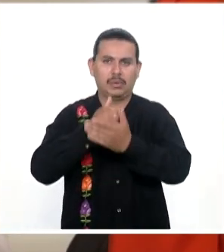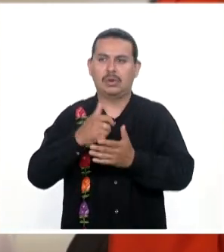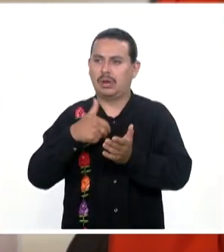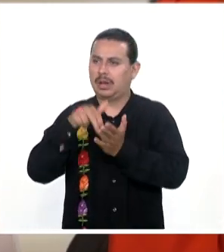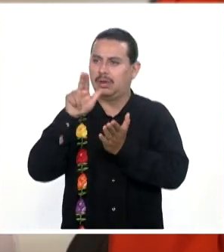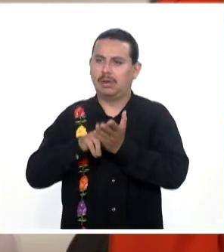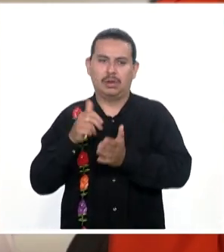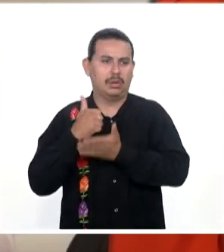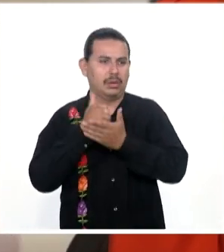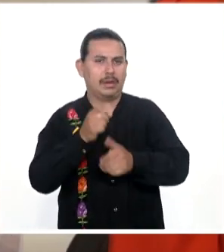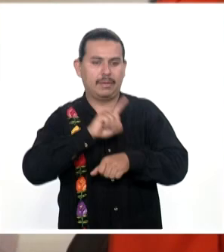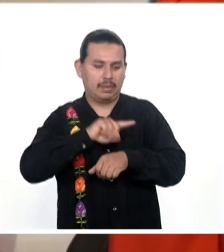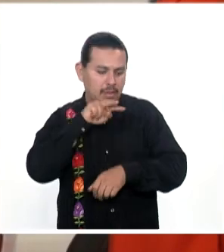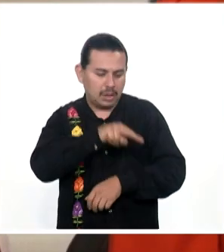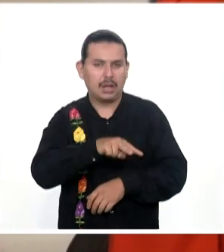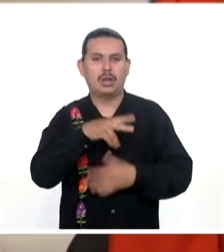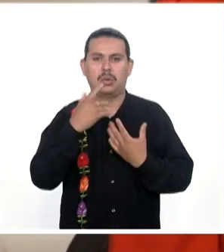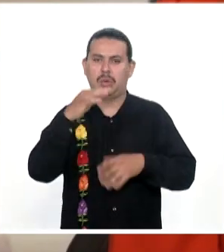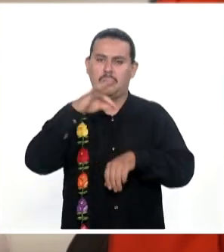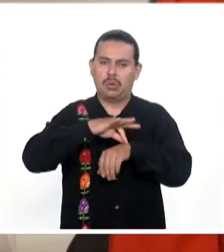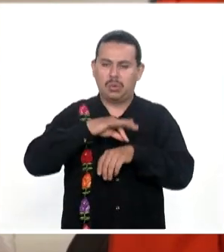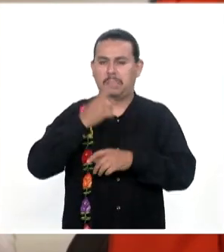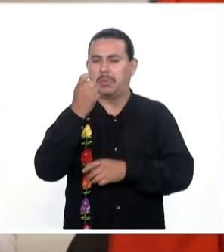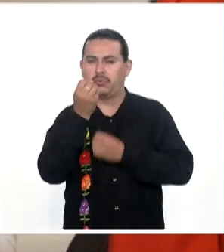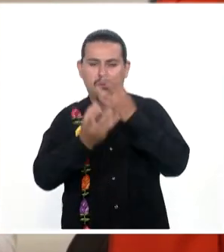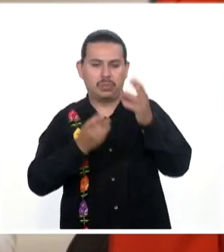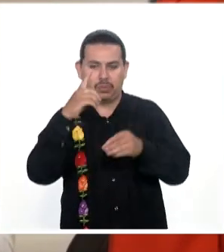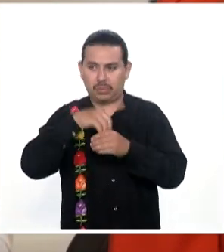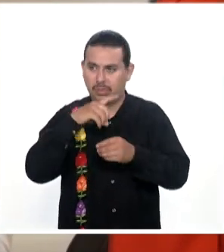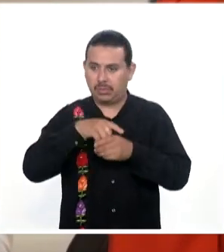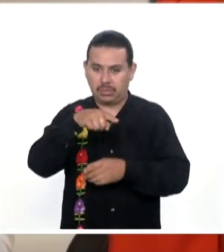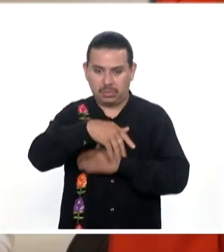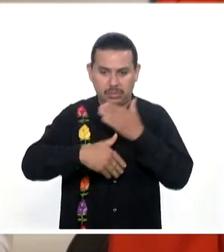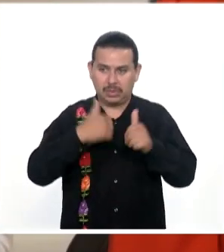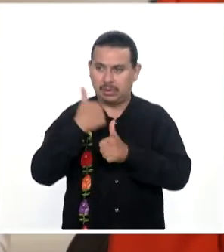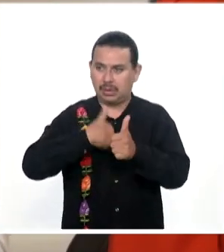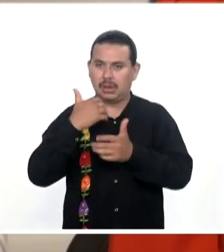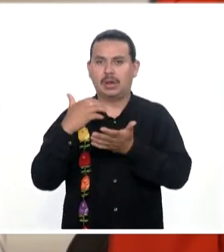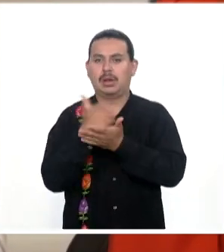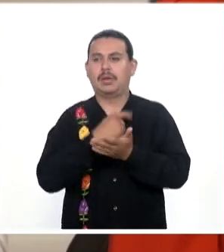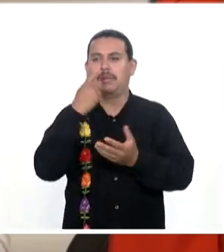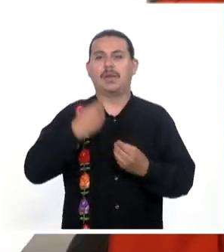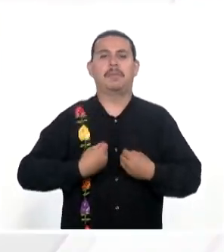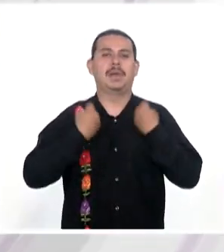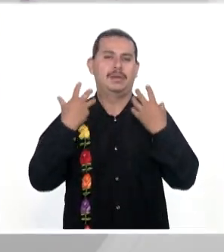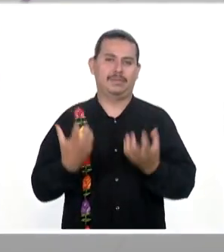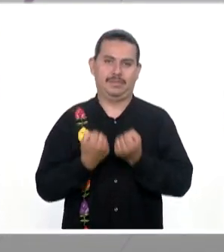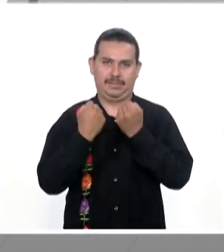estos héroes Que todos los días A través de un peso O de la donación Para esta carrera Salven una vida